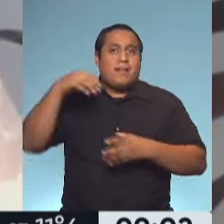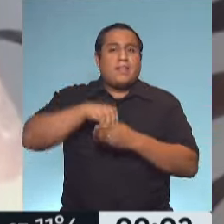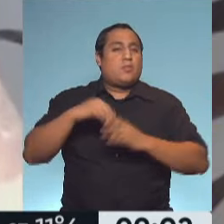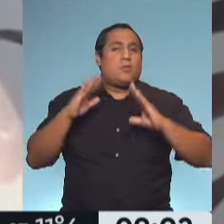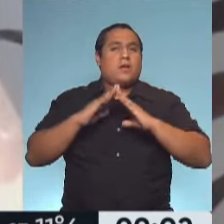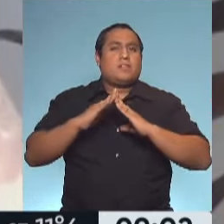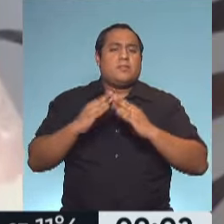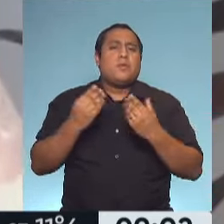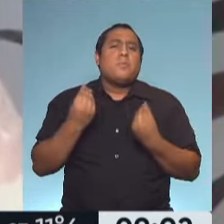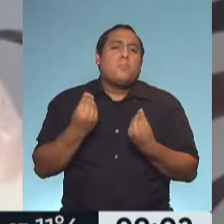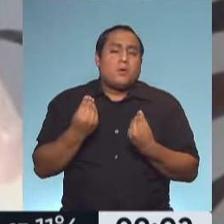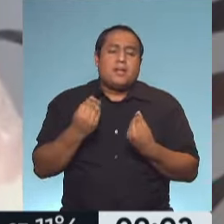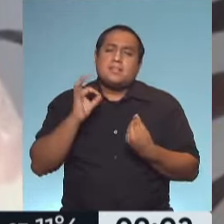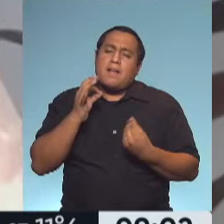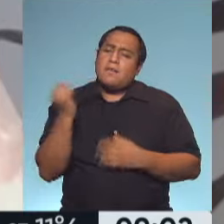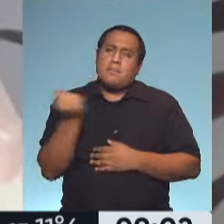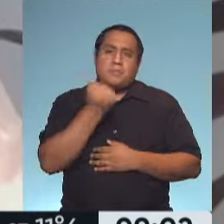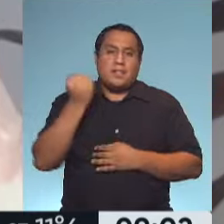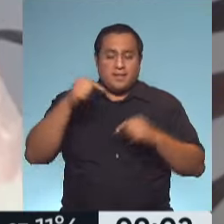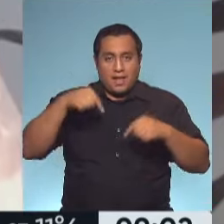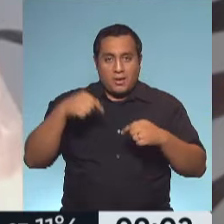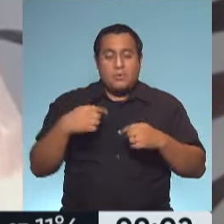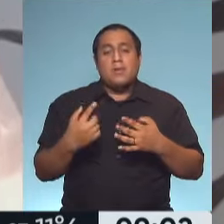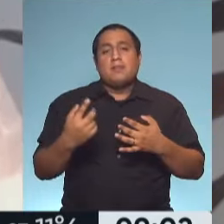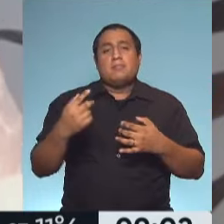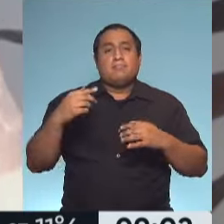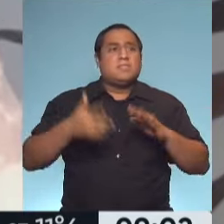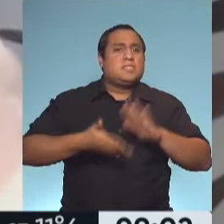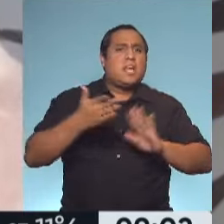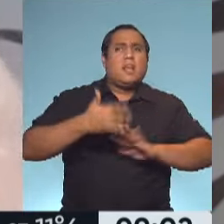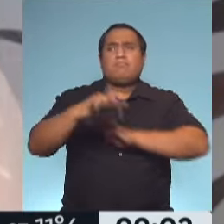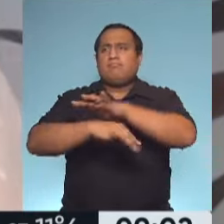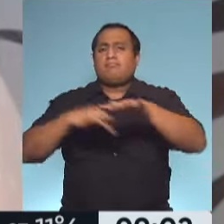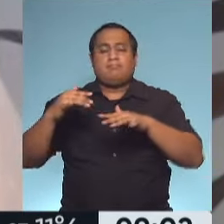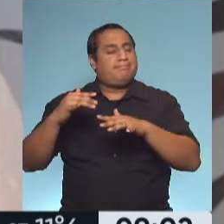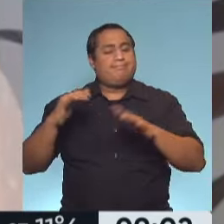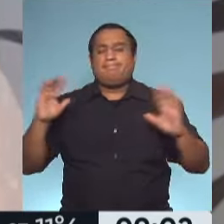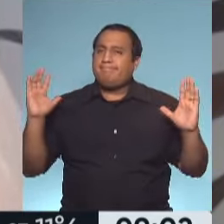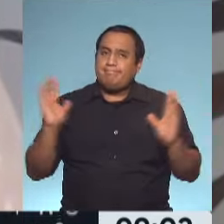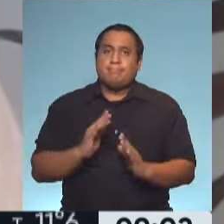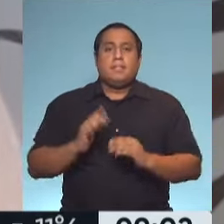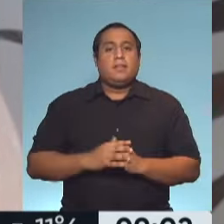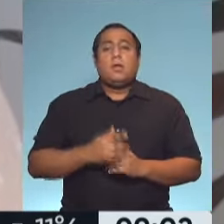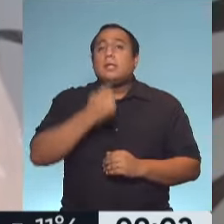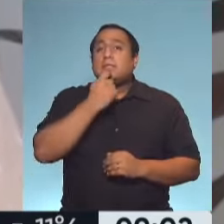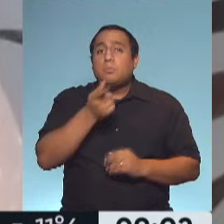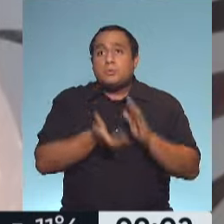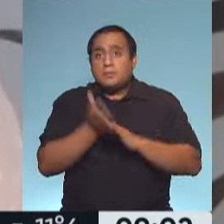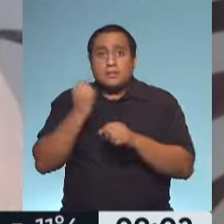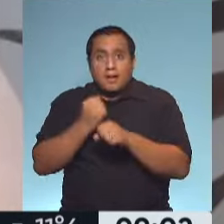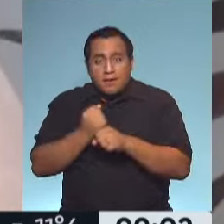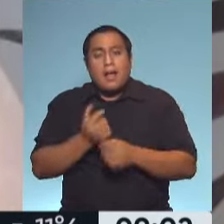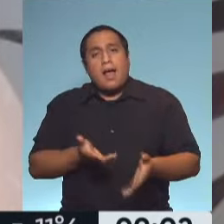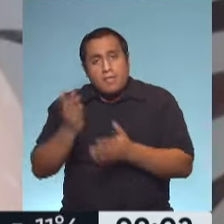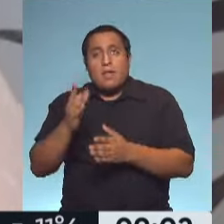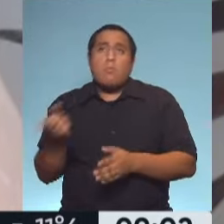estamos seguros que es esencial en estos momentos evitar la circulación al máximo que podamos. Si tenés que ir a trabajar, anda a trabajar,